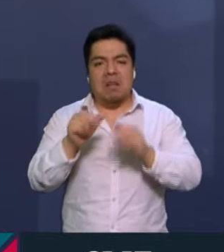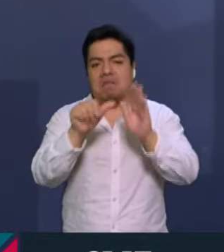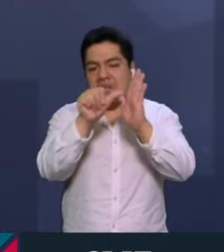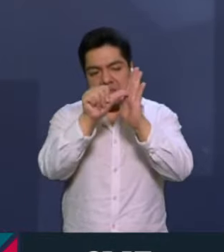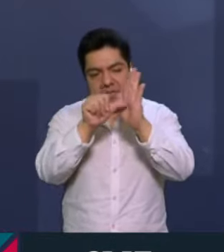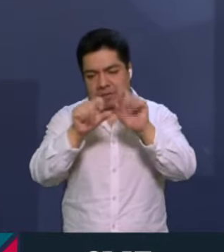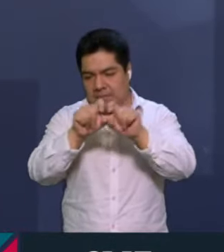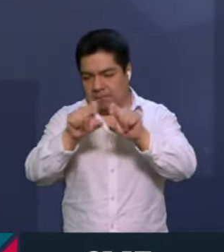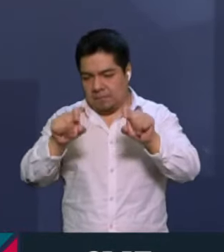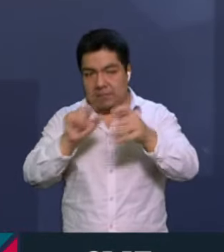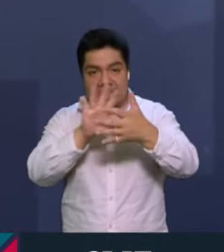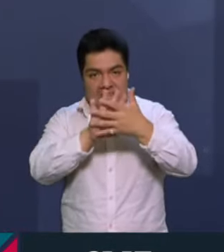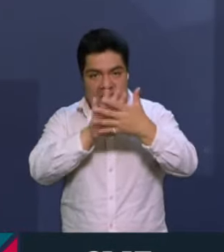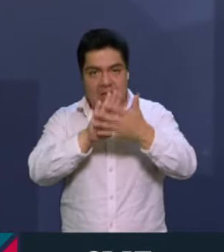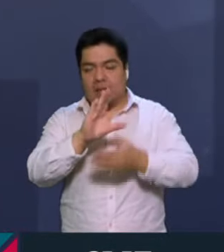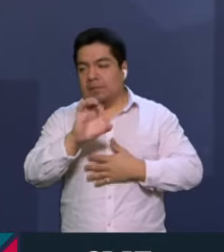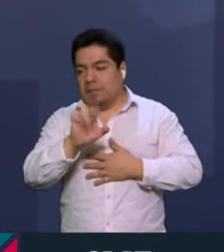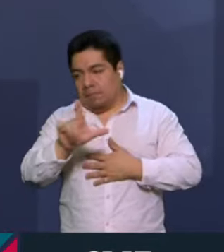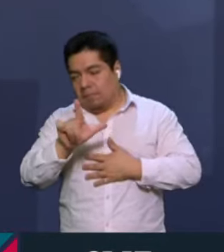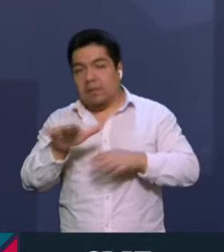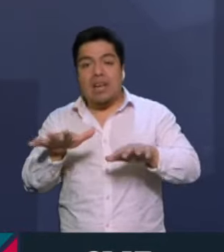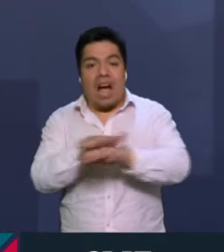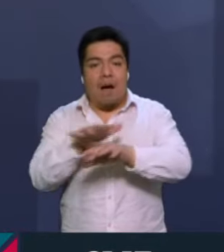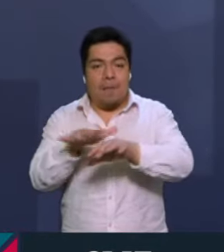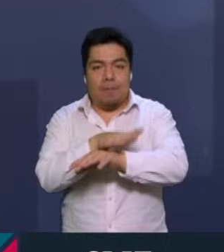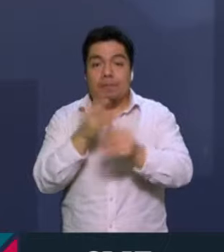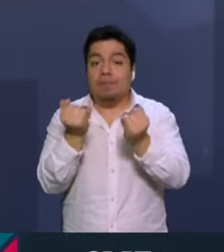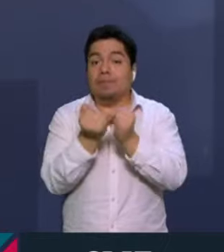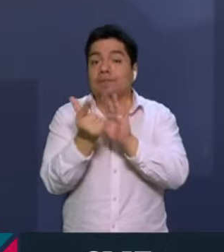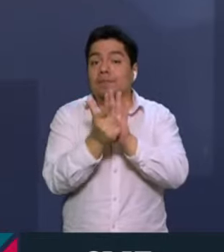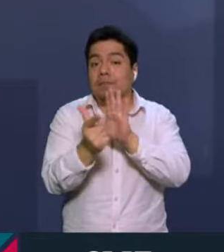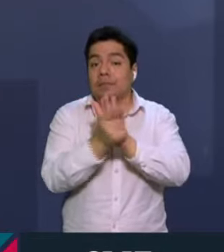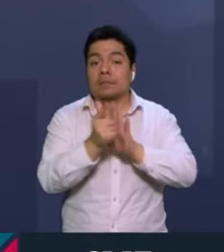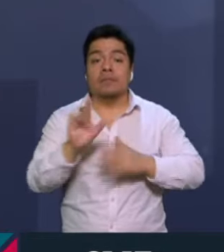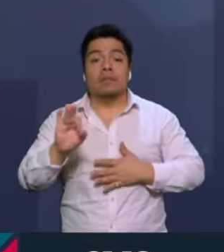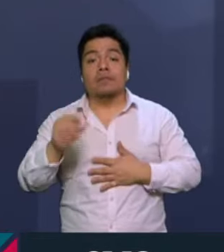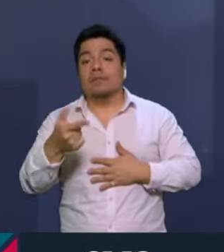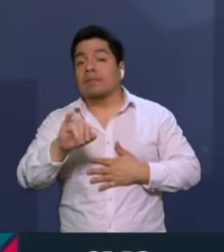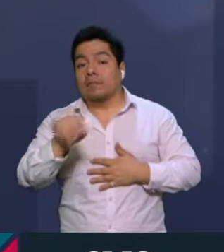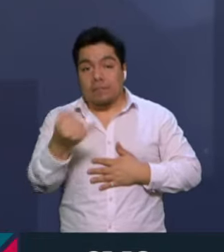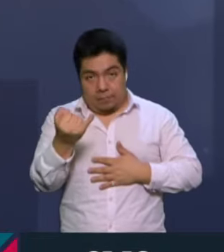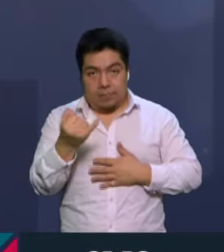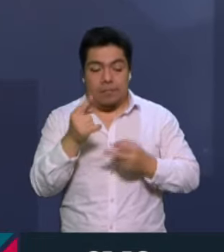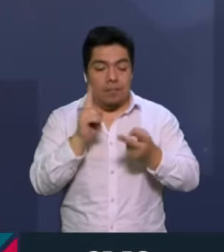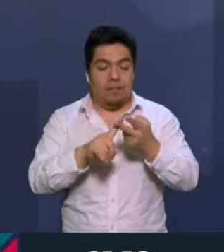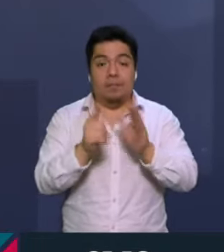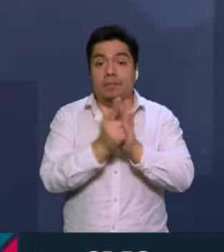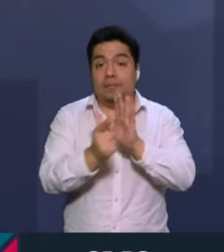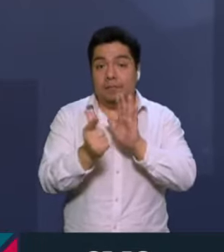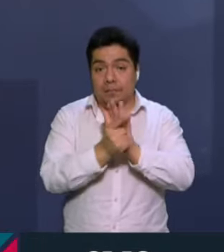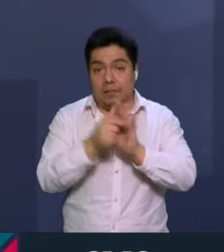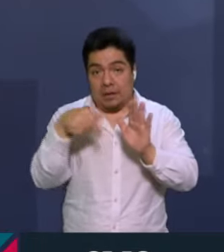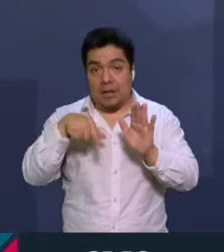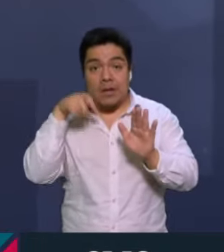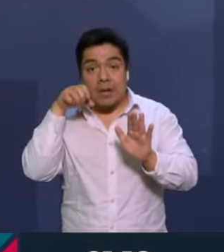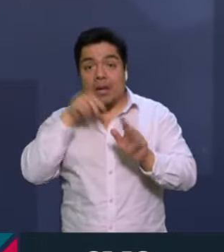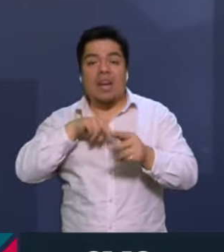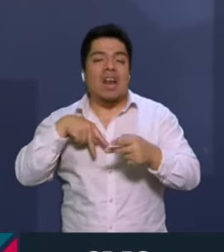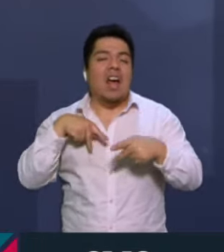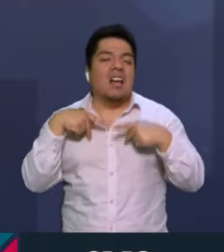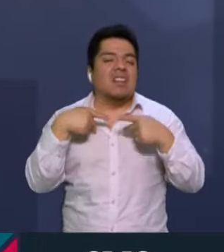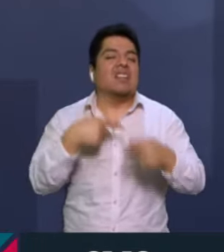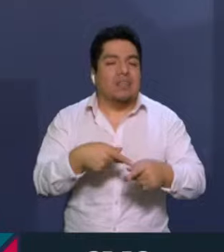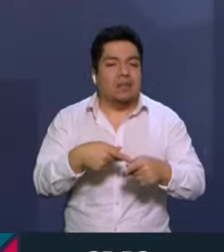artículos del Código Penal y Civil Local, así como de la Ley Orgánica de la Fiscalía General de Justicia y de la Ley de Víctimas de la Ciudad de México para